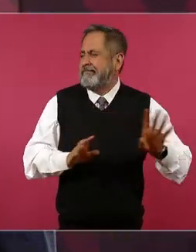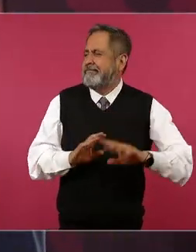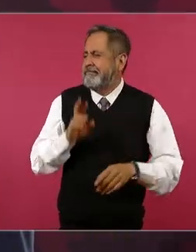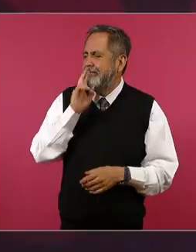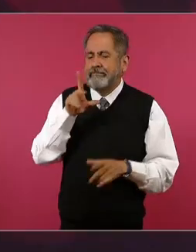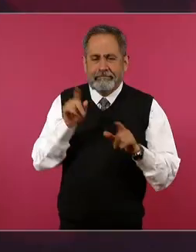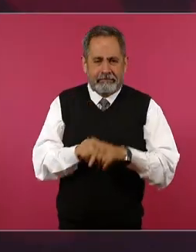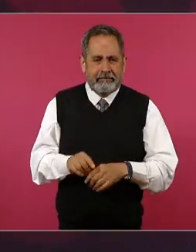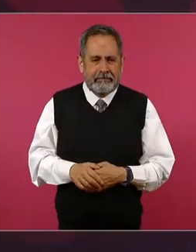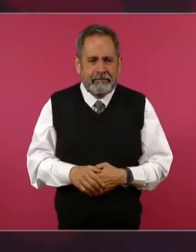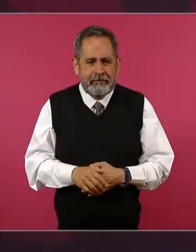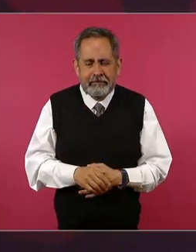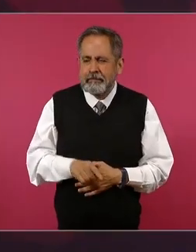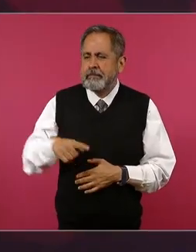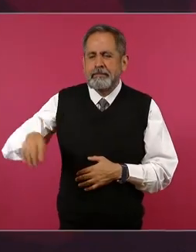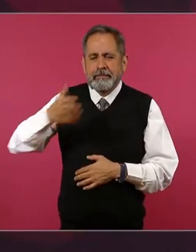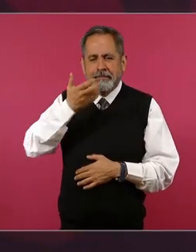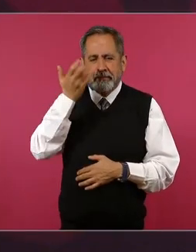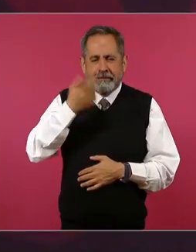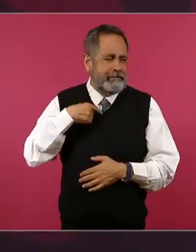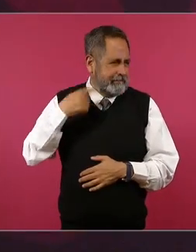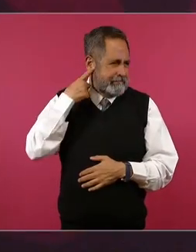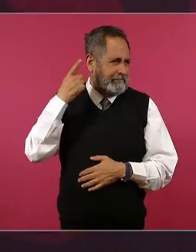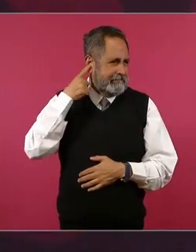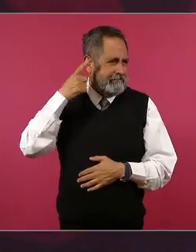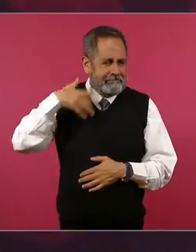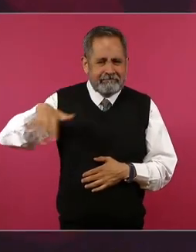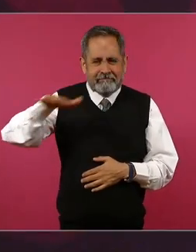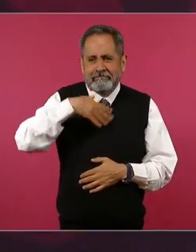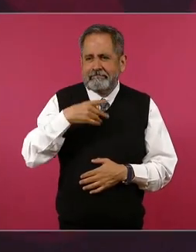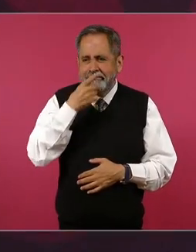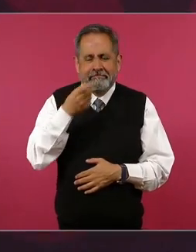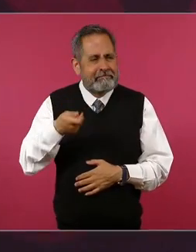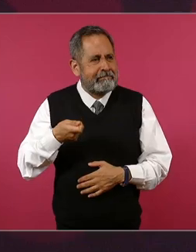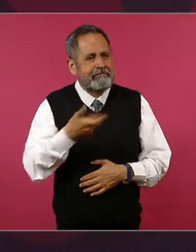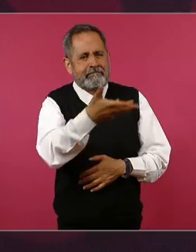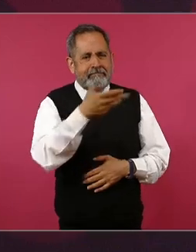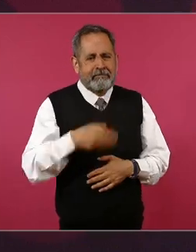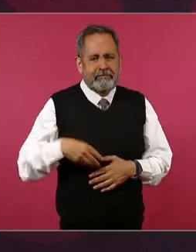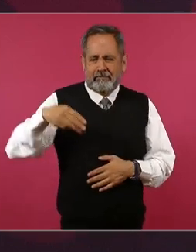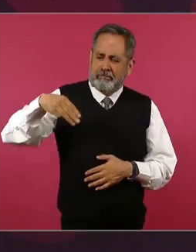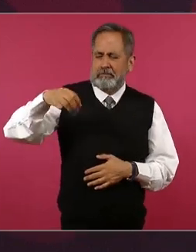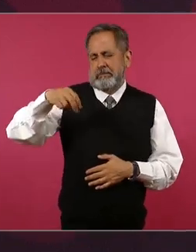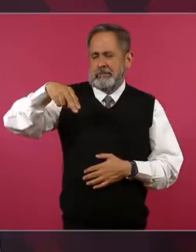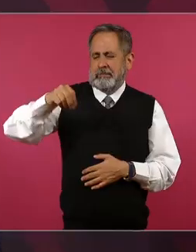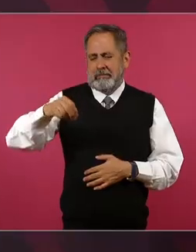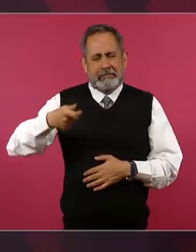lo más común es que he escuchado que le llaman mono